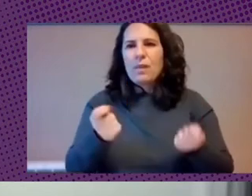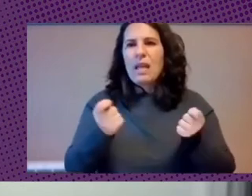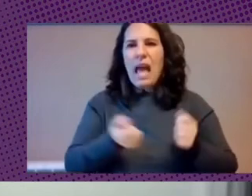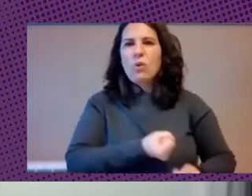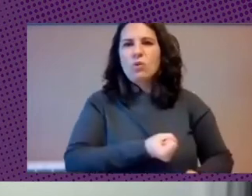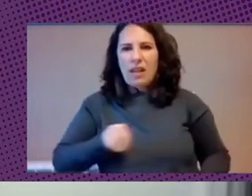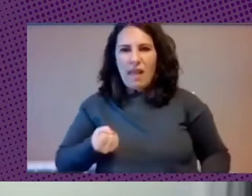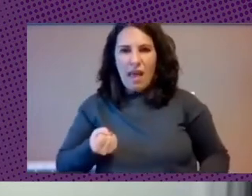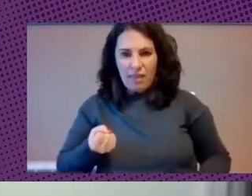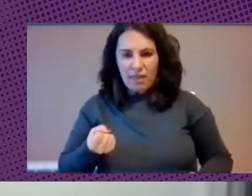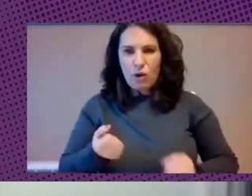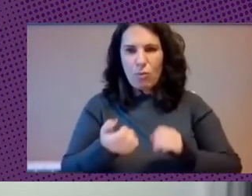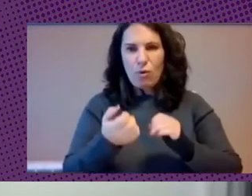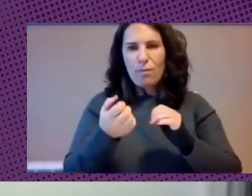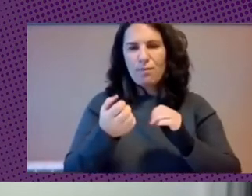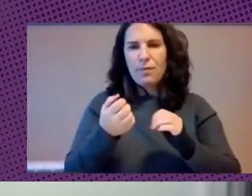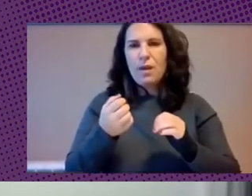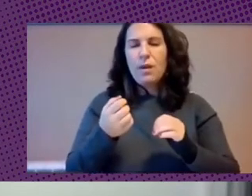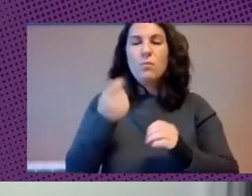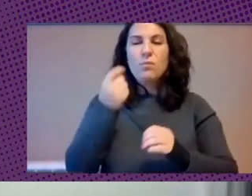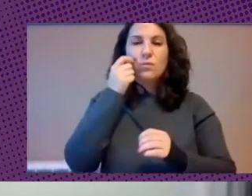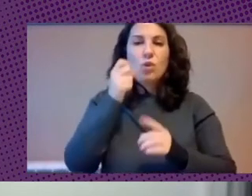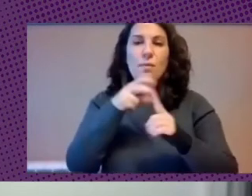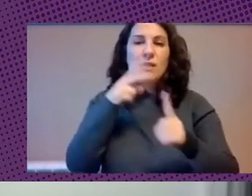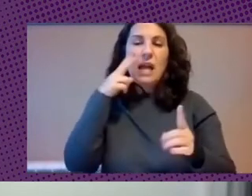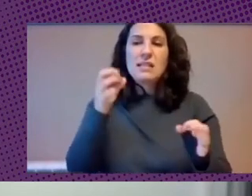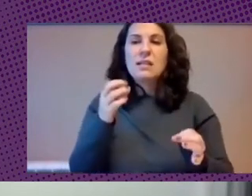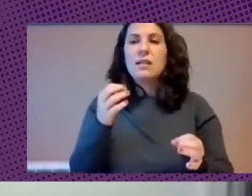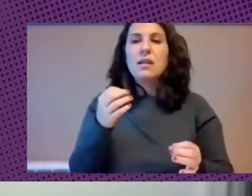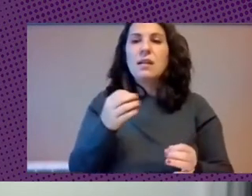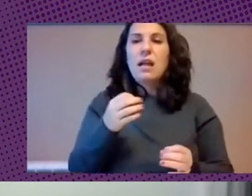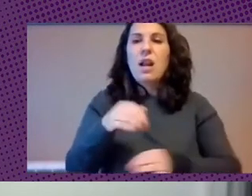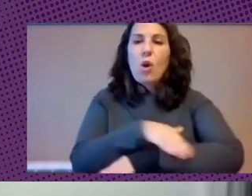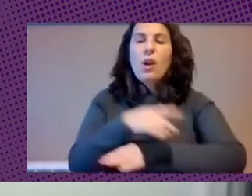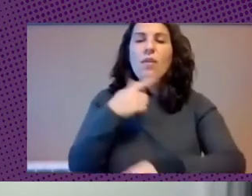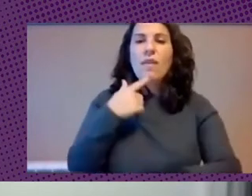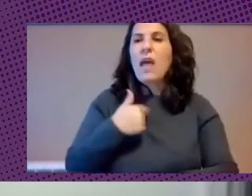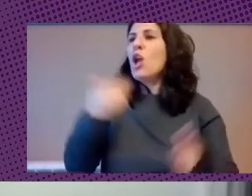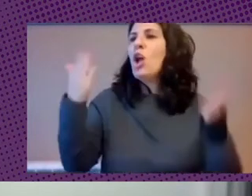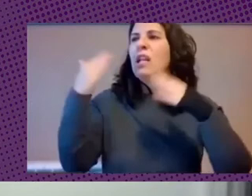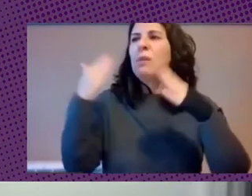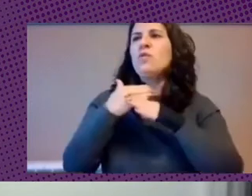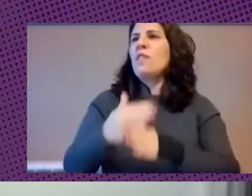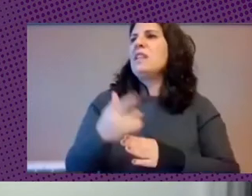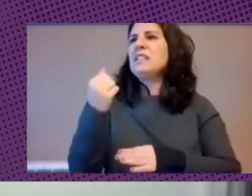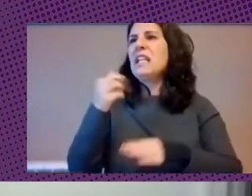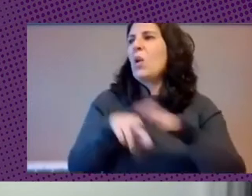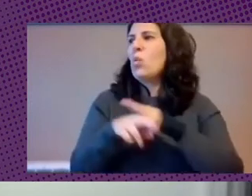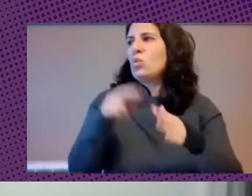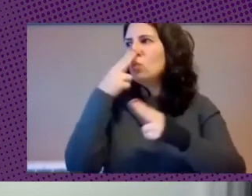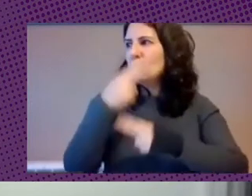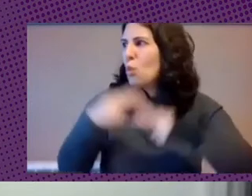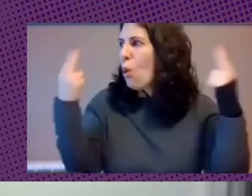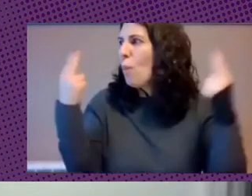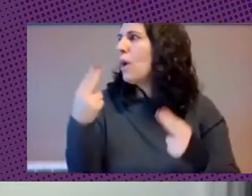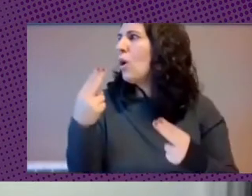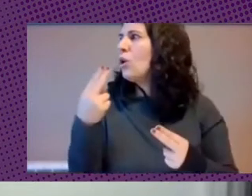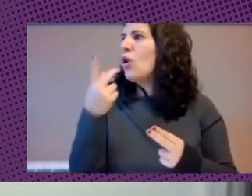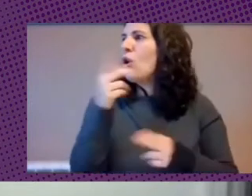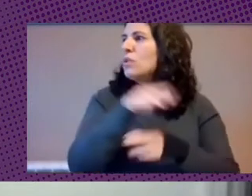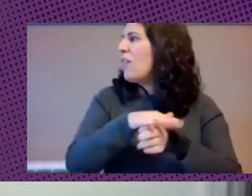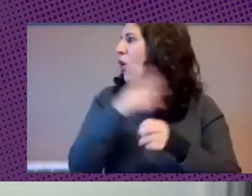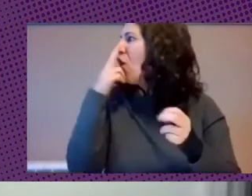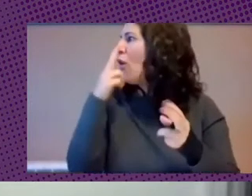partida de cualquier APP es que el gobierno dice no tenemos suficientes recursos públicos, no tenemos suficiente espacio fiscal